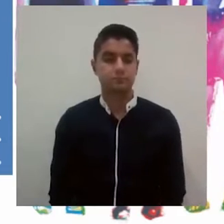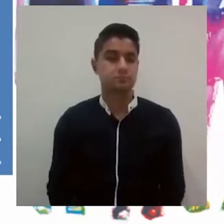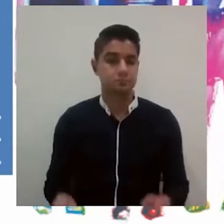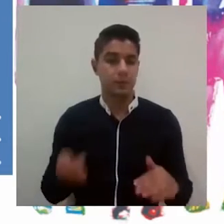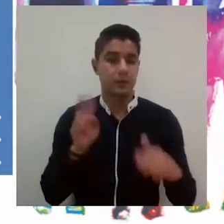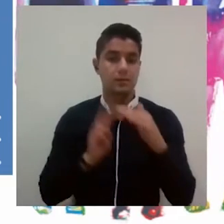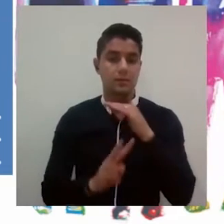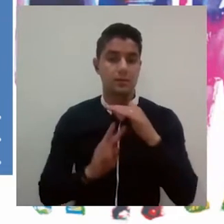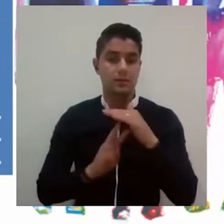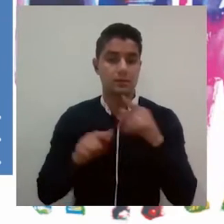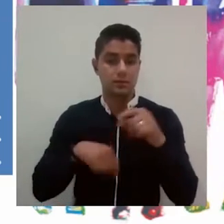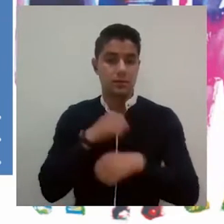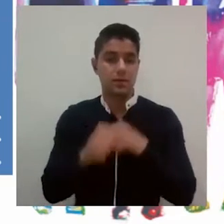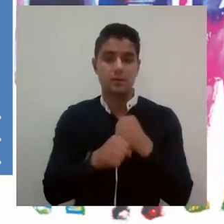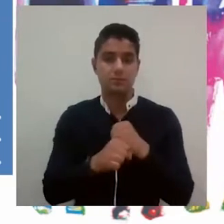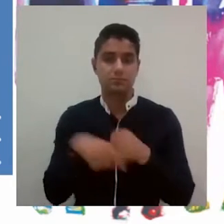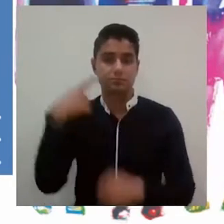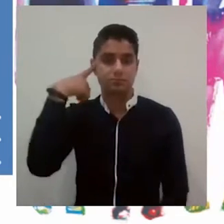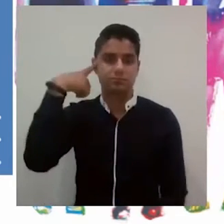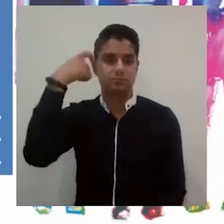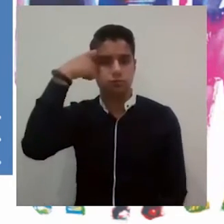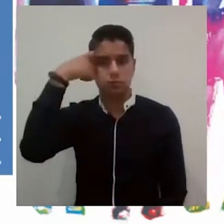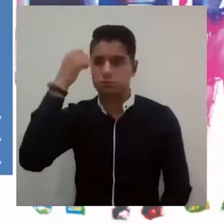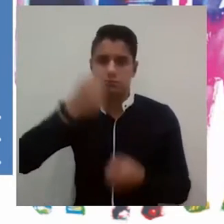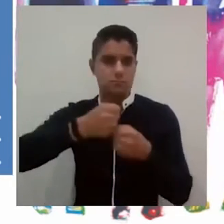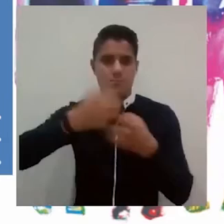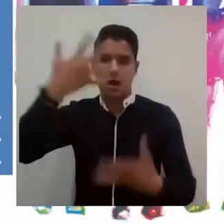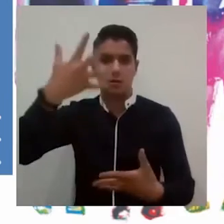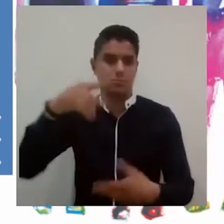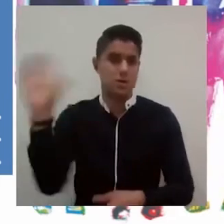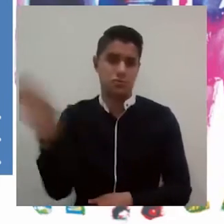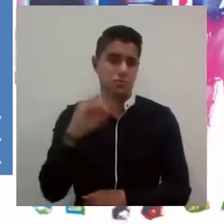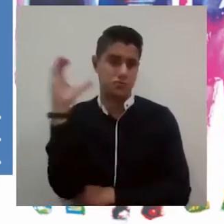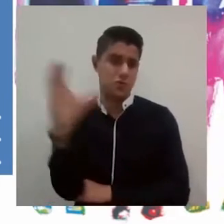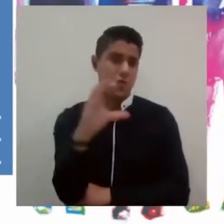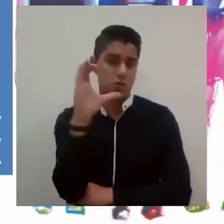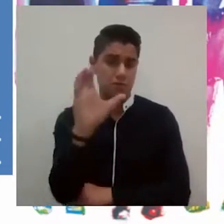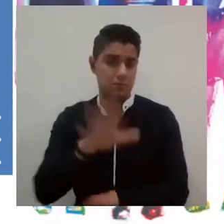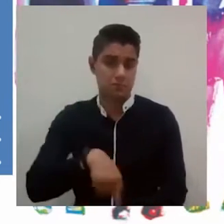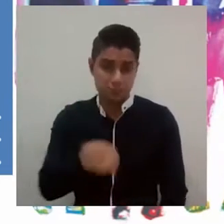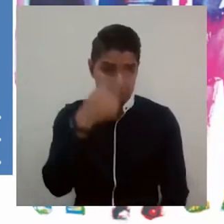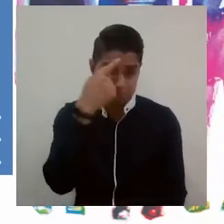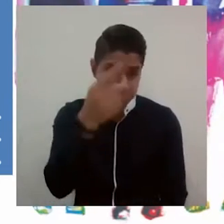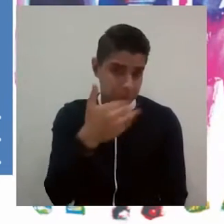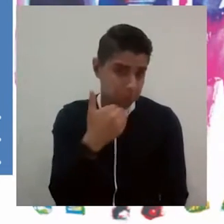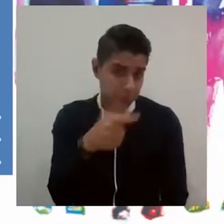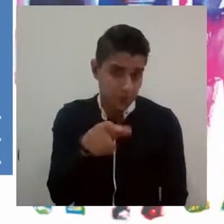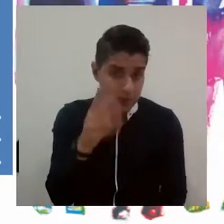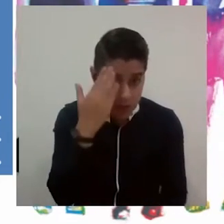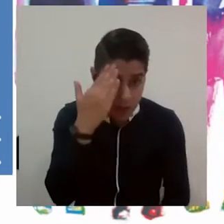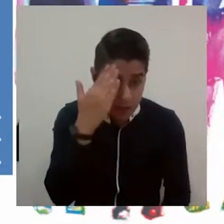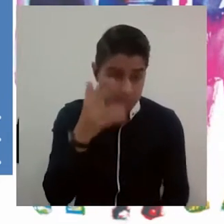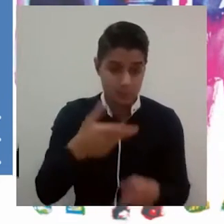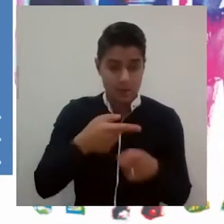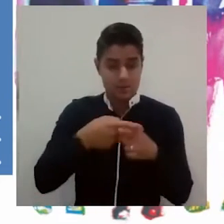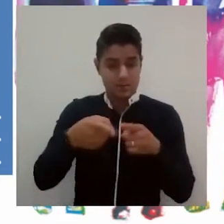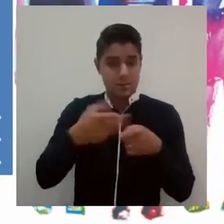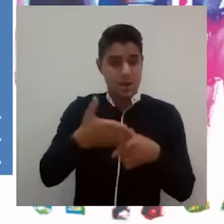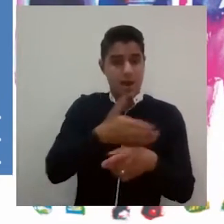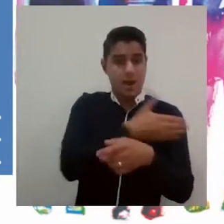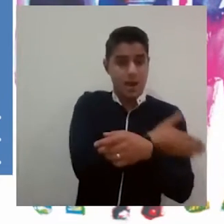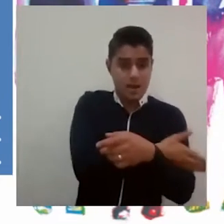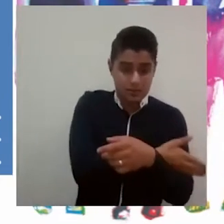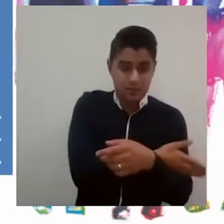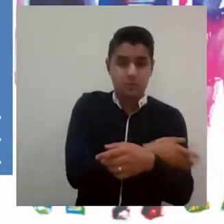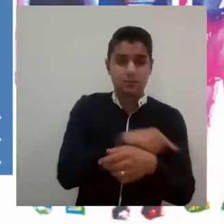Para ICETEX, este fue un año de grandes desafíos, como lo fue para todas en Colombia. Quizás algunos de ustedes no lo sepan, pero un par de semanas